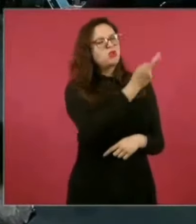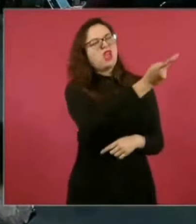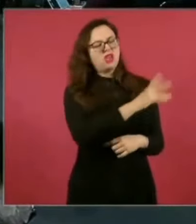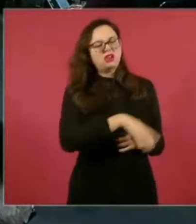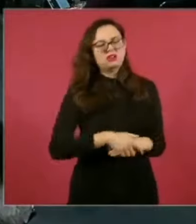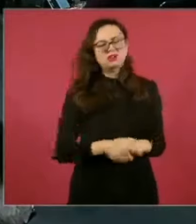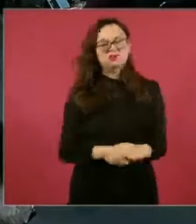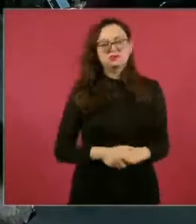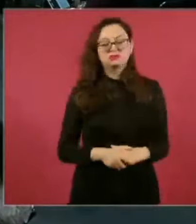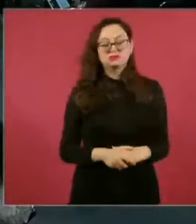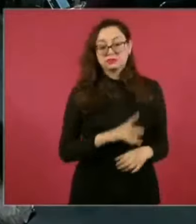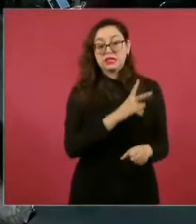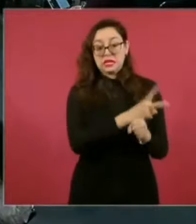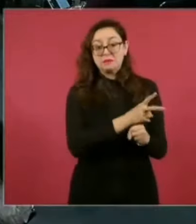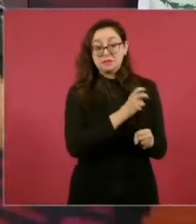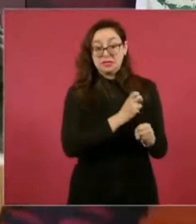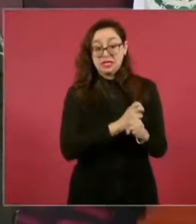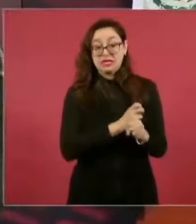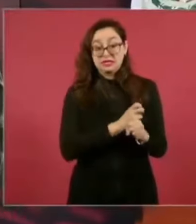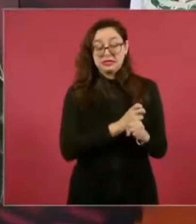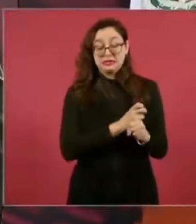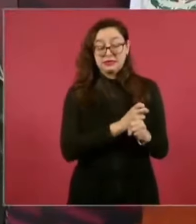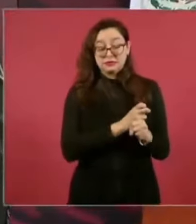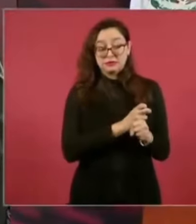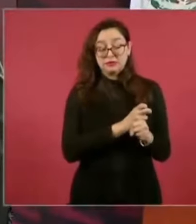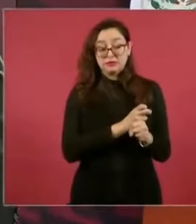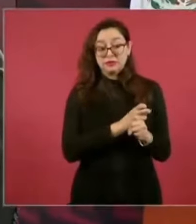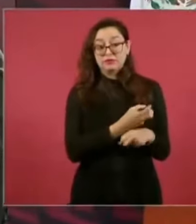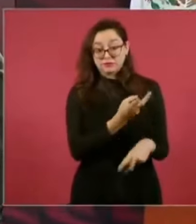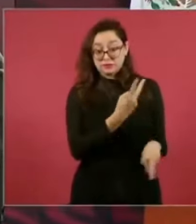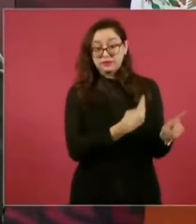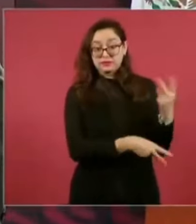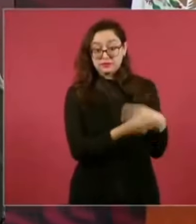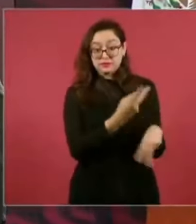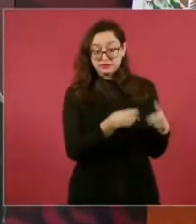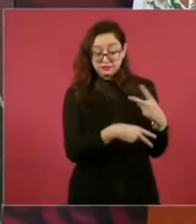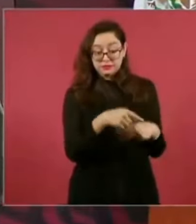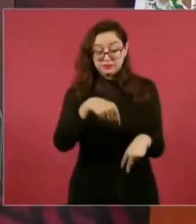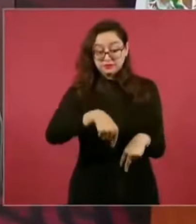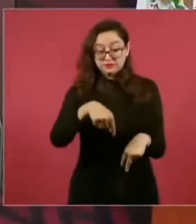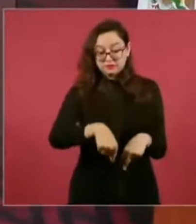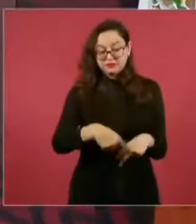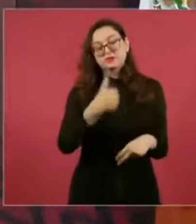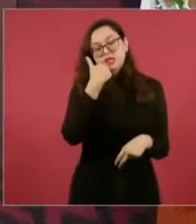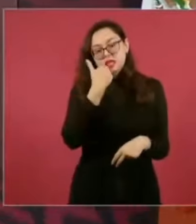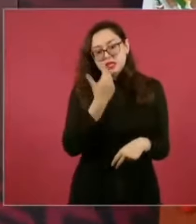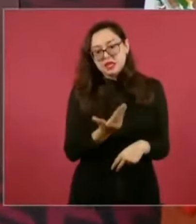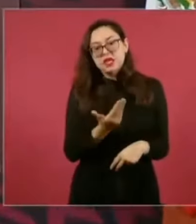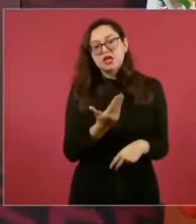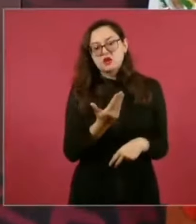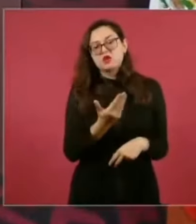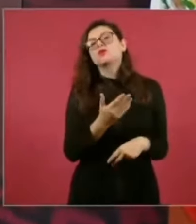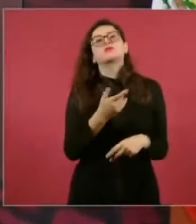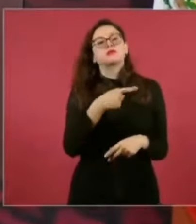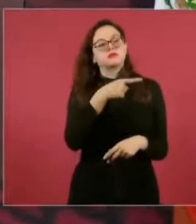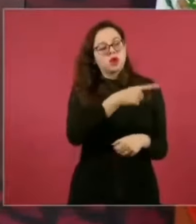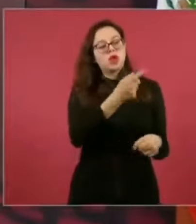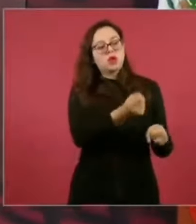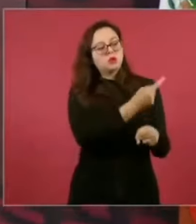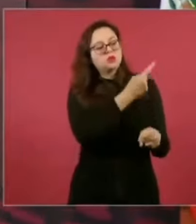La invité porque quiero que se despida, porque me ha ayudado mucho